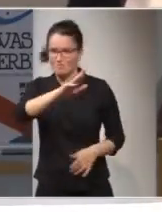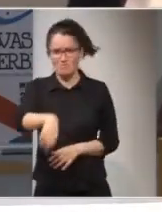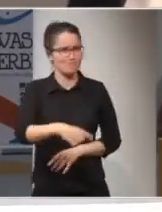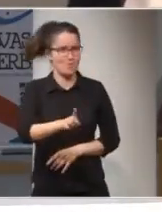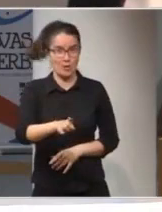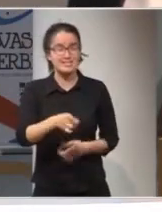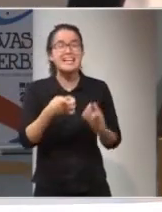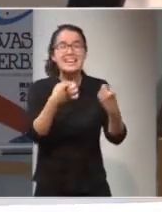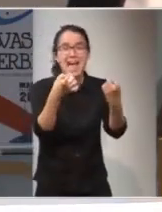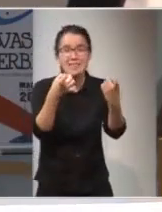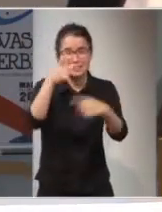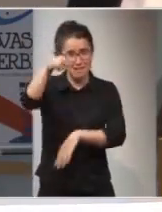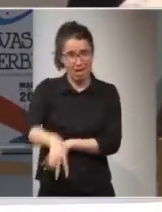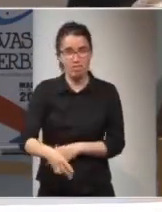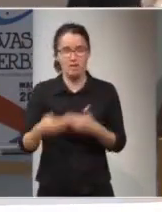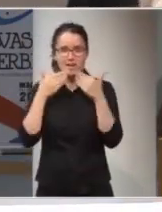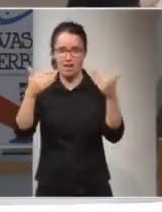sino es por necesidad. Gracias.